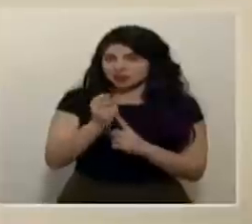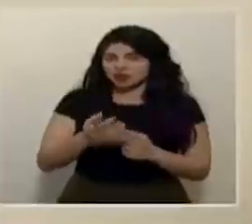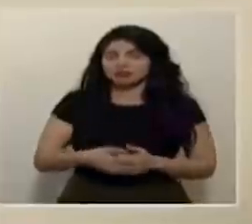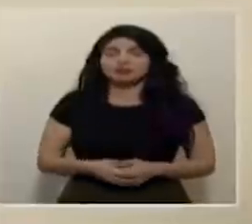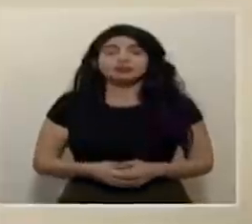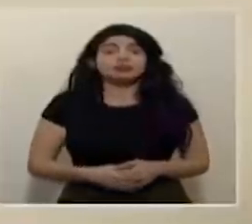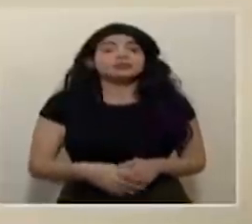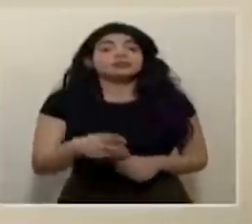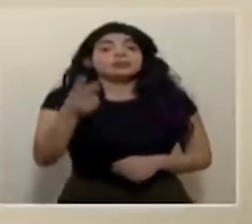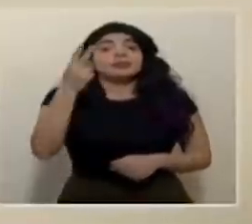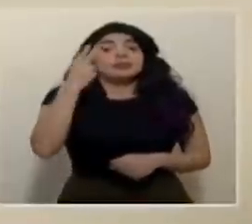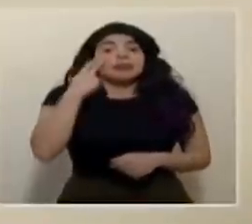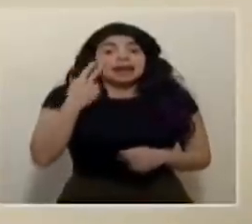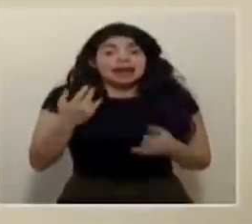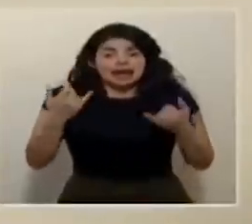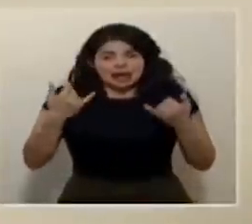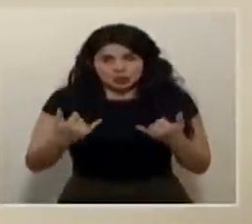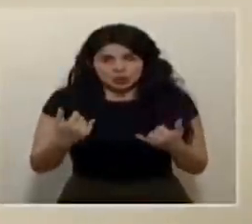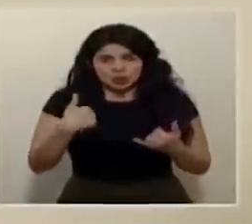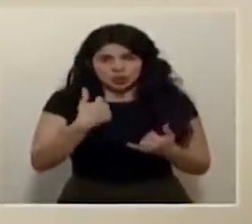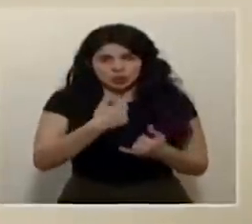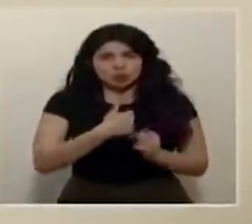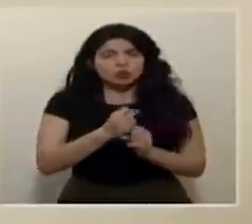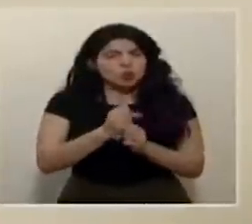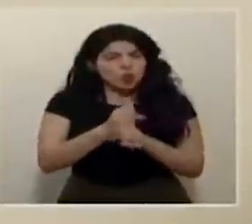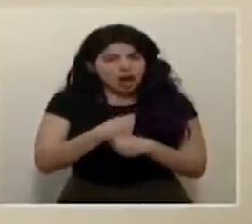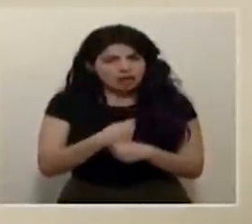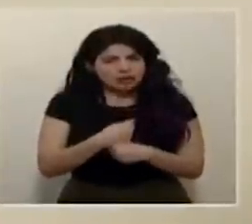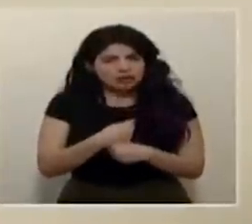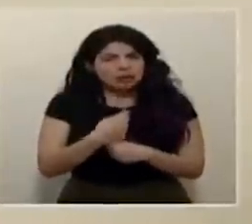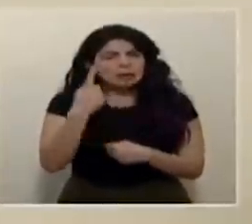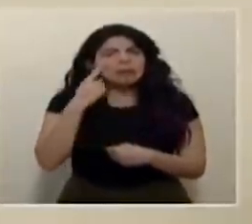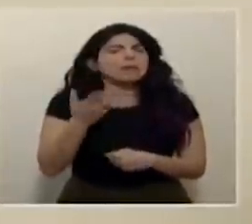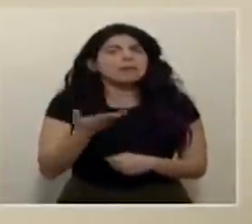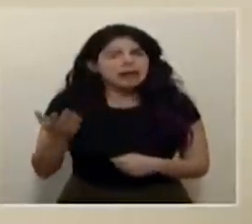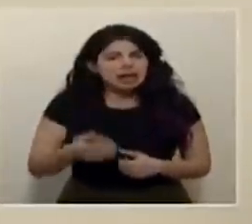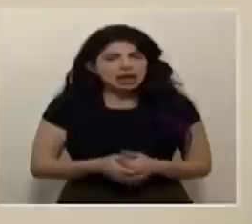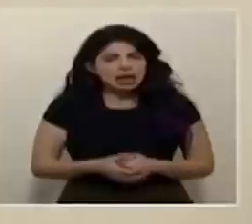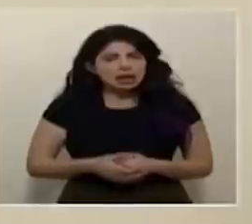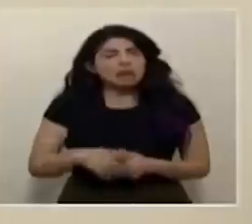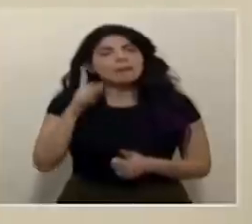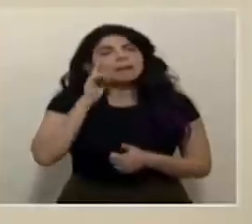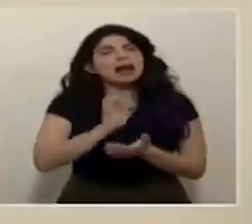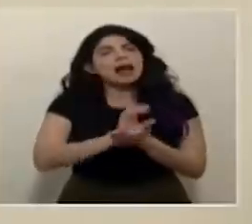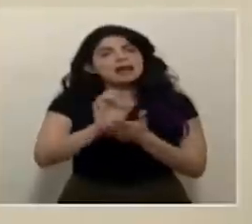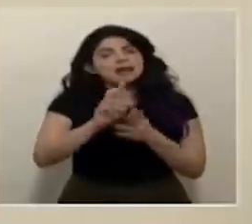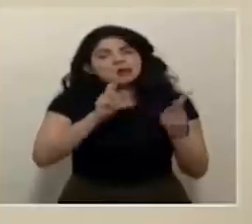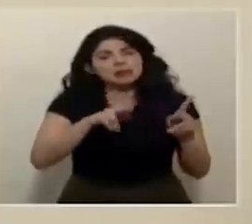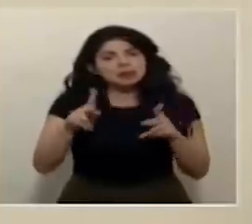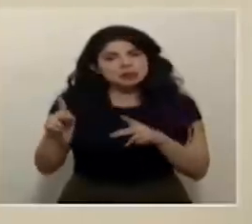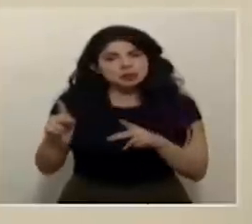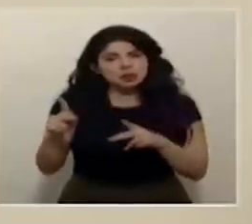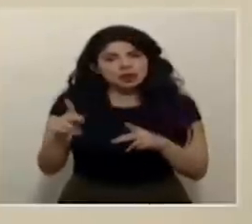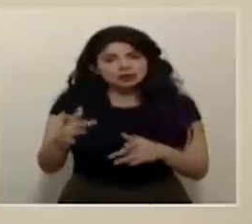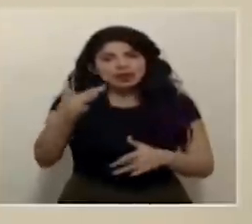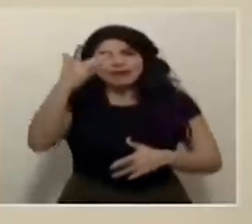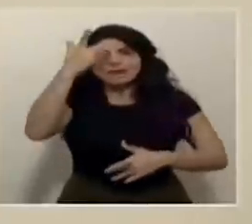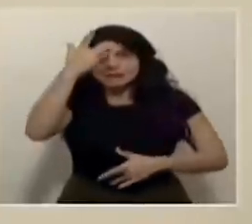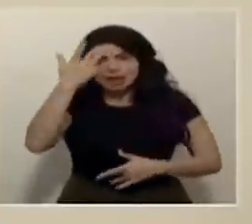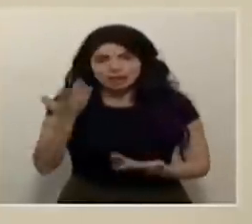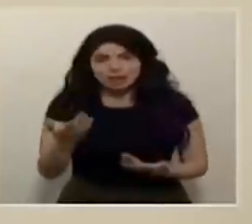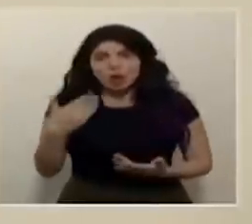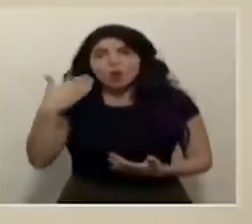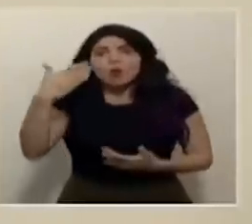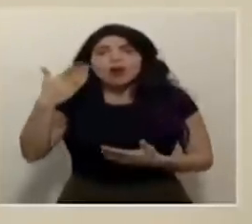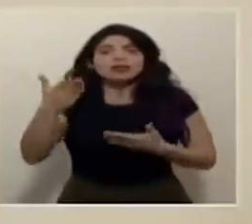en lo que estamos haciendo estamos haciendo para que la gente no se infecte en los lugares de atención